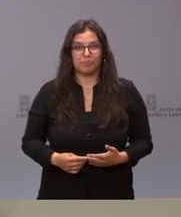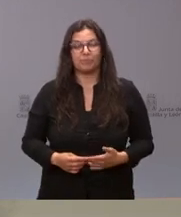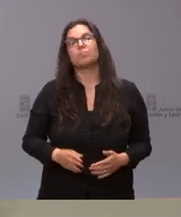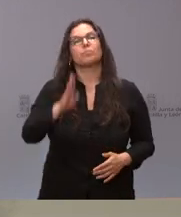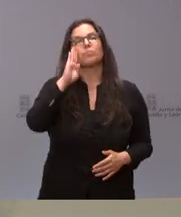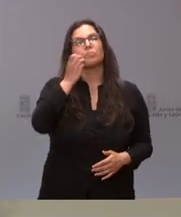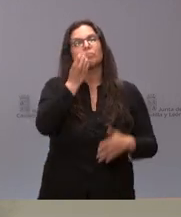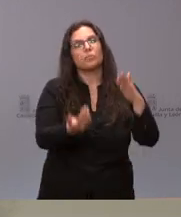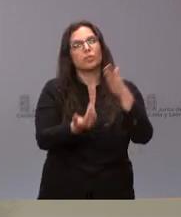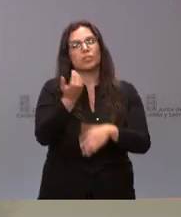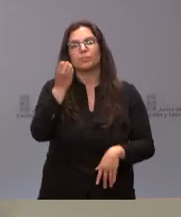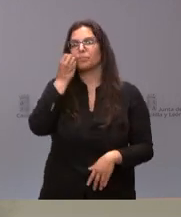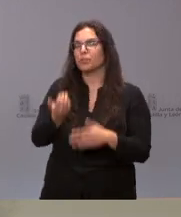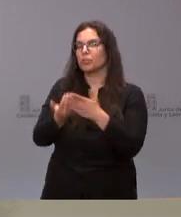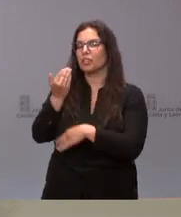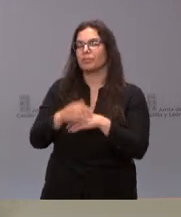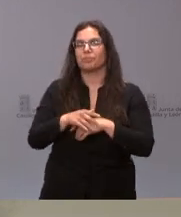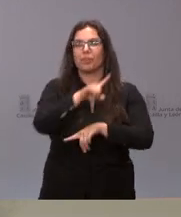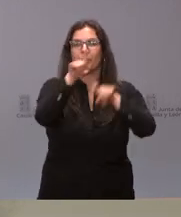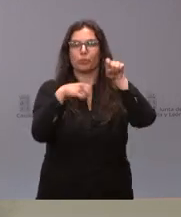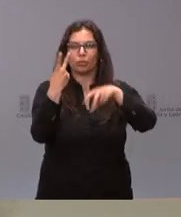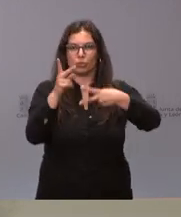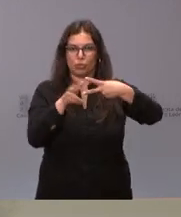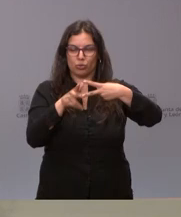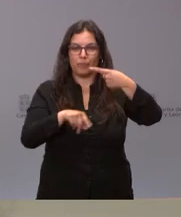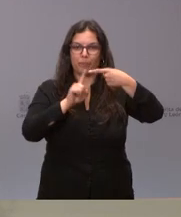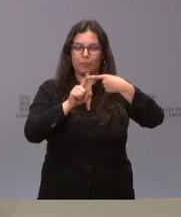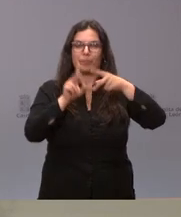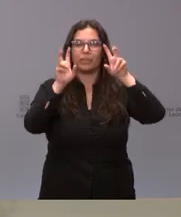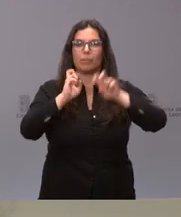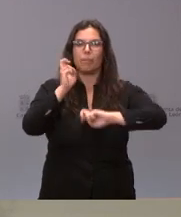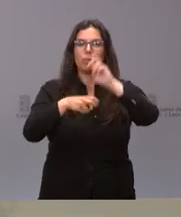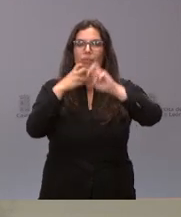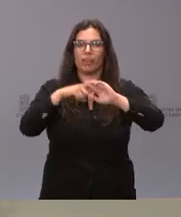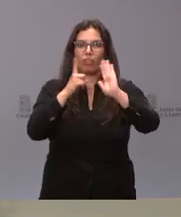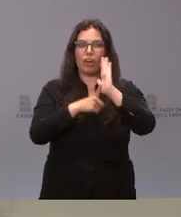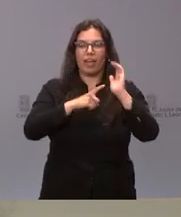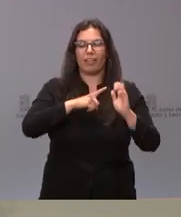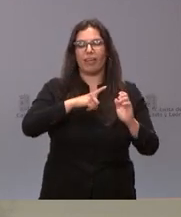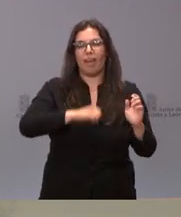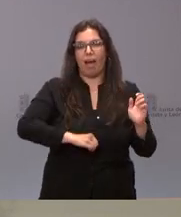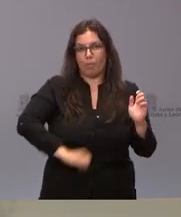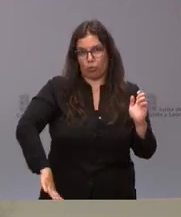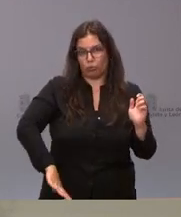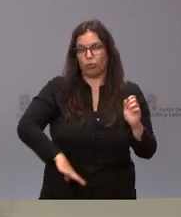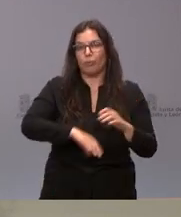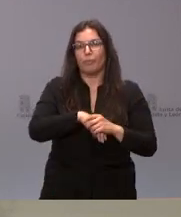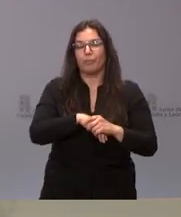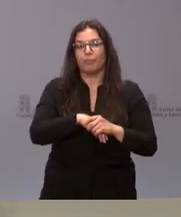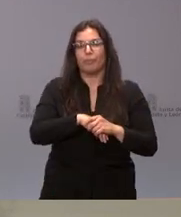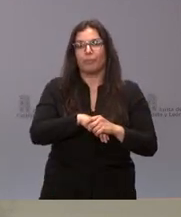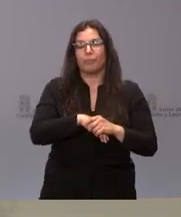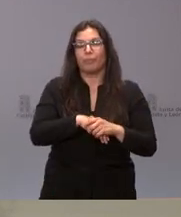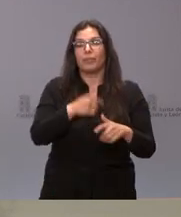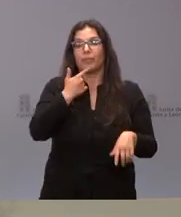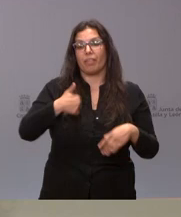buenos días. Yo tenía dos cuestiones. La primera es sobre la modificación de la ley del aborto. El vicepresidente aseguró